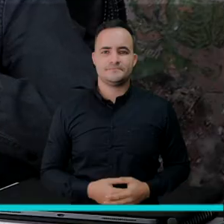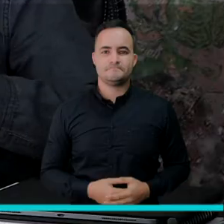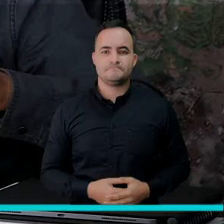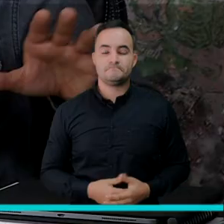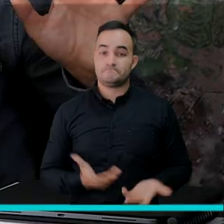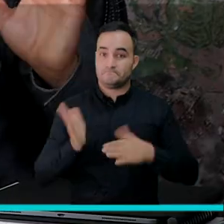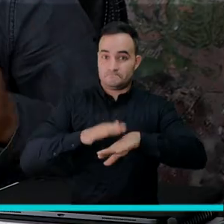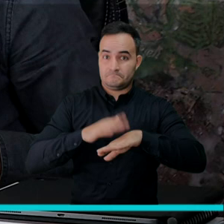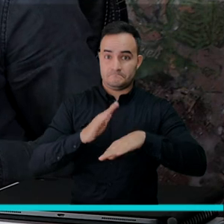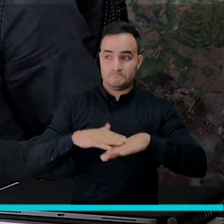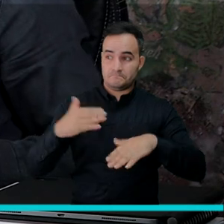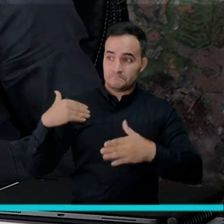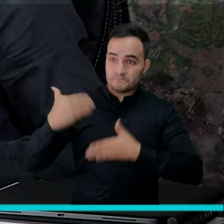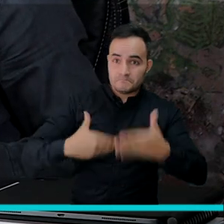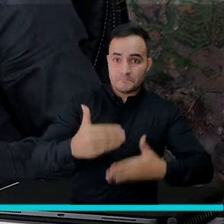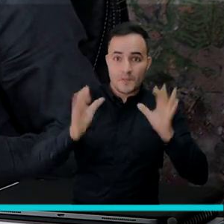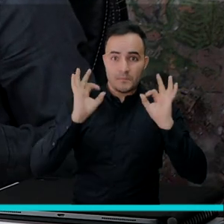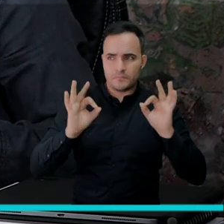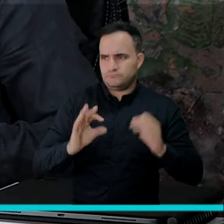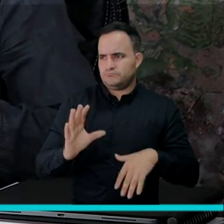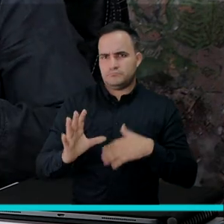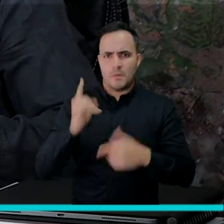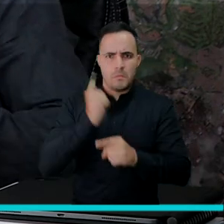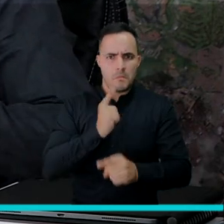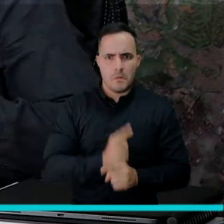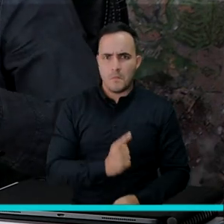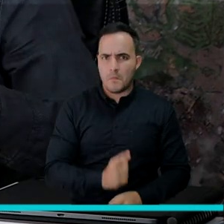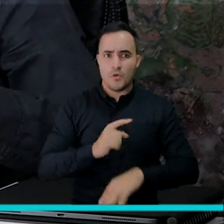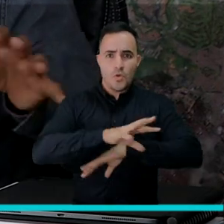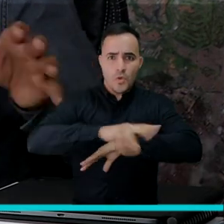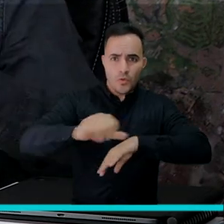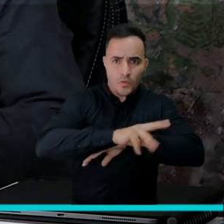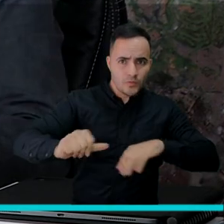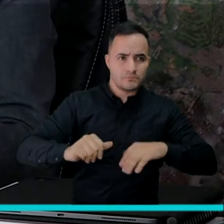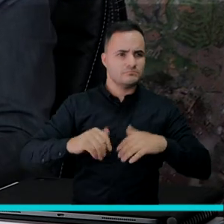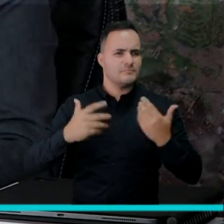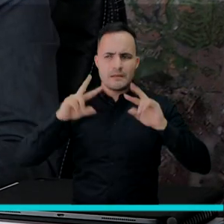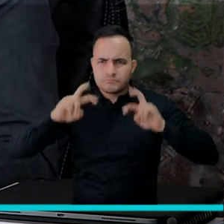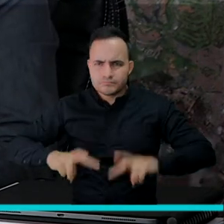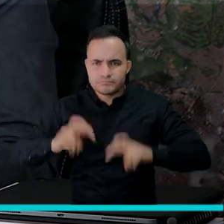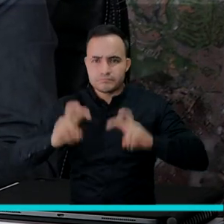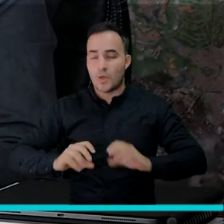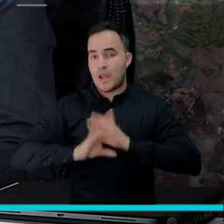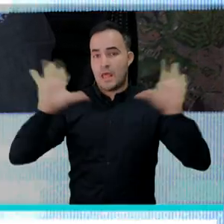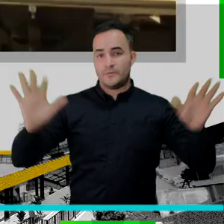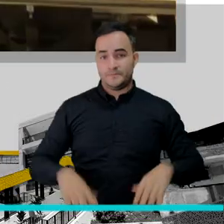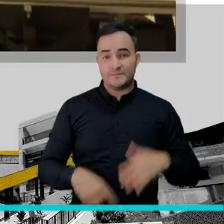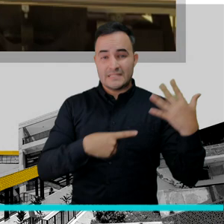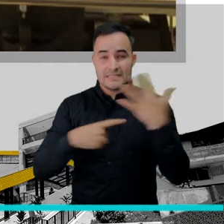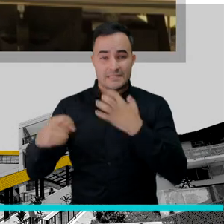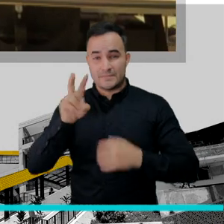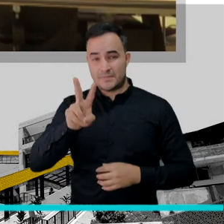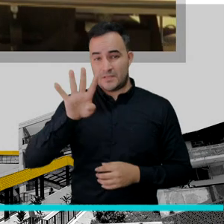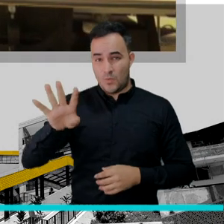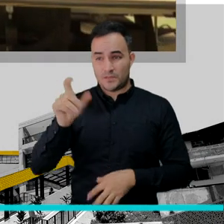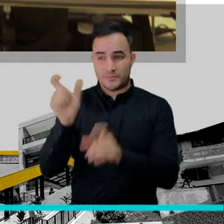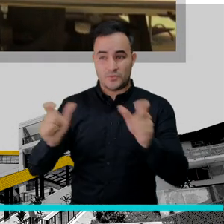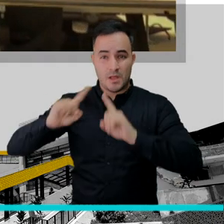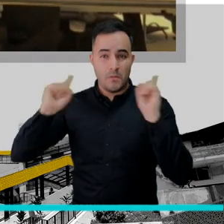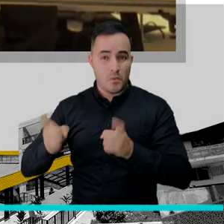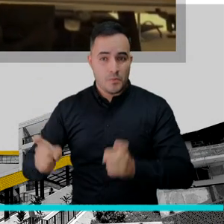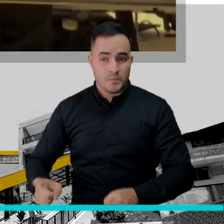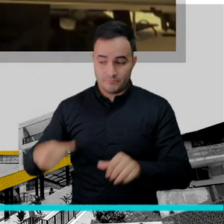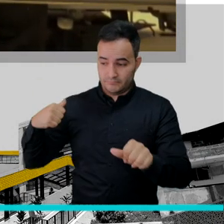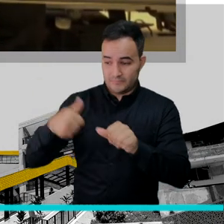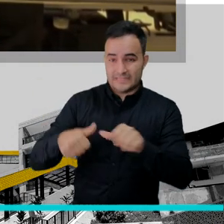Los resultados son formidables en todos los aspectos, en hurtos y sobre todo en el crecimiento de homicidios que ha sido fundamental. Se han realizado 624